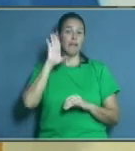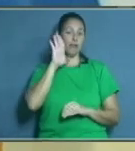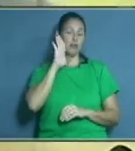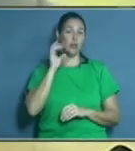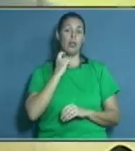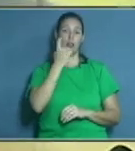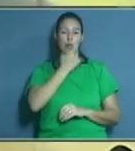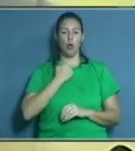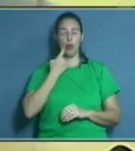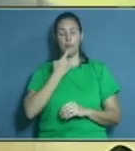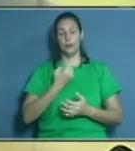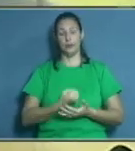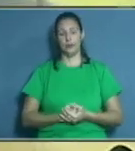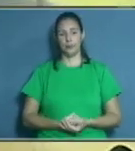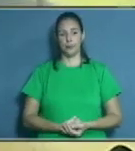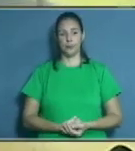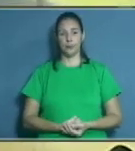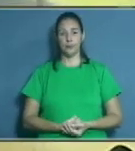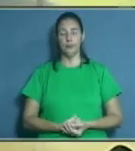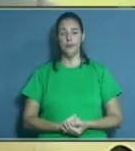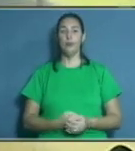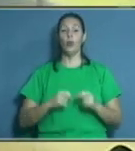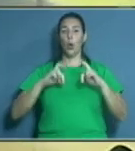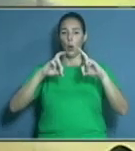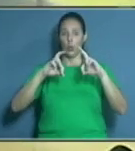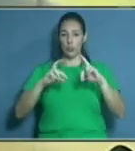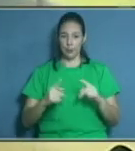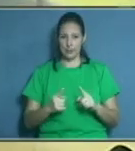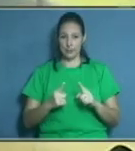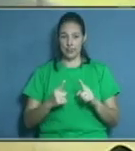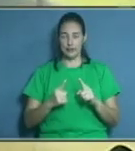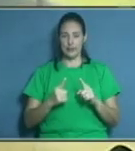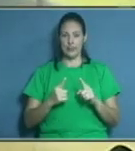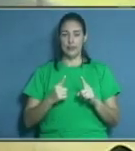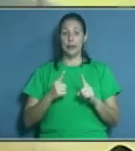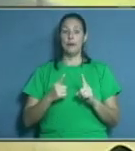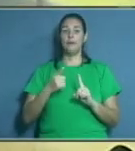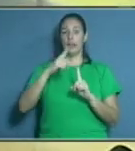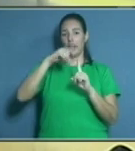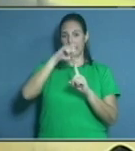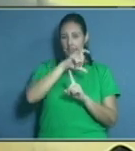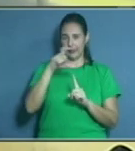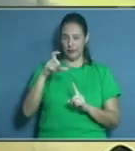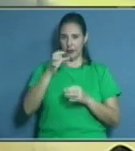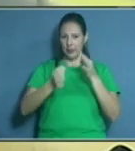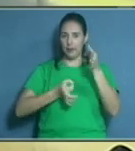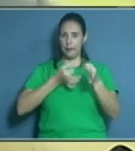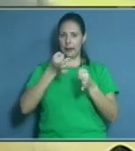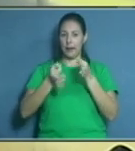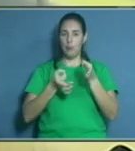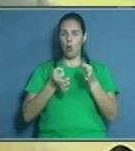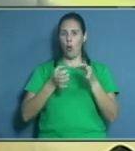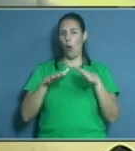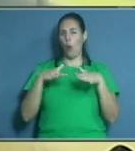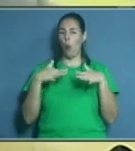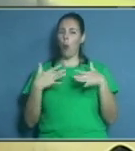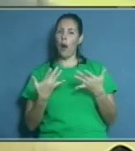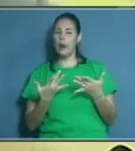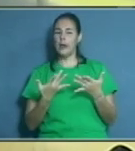Bueno, volvamos al tema central de nuestra emisión. ¿Qué factores de riesgo